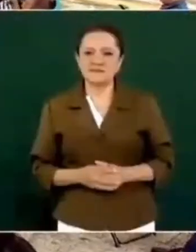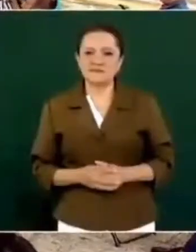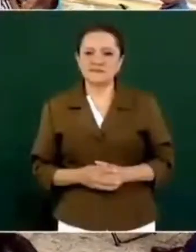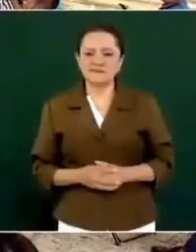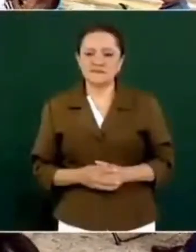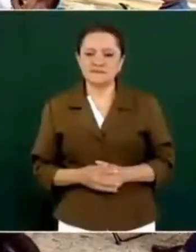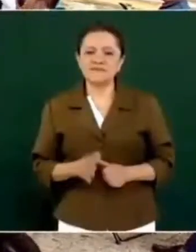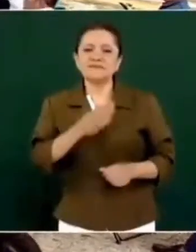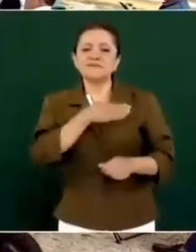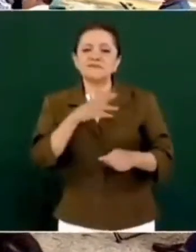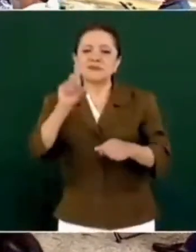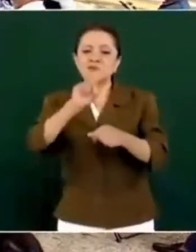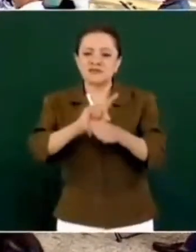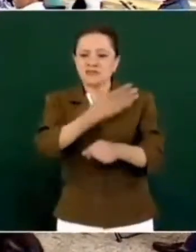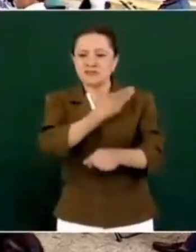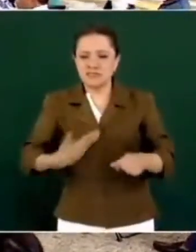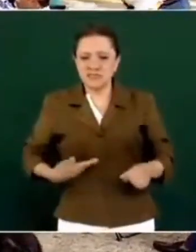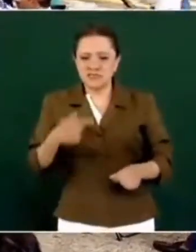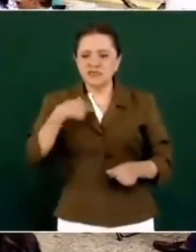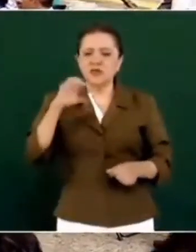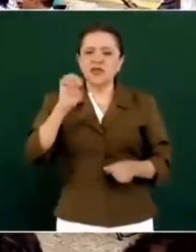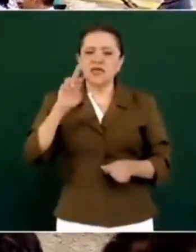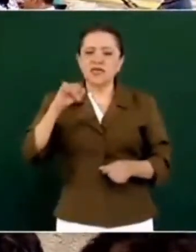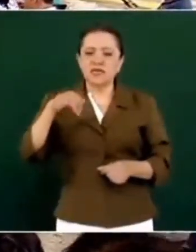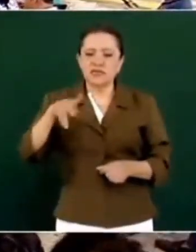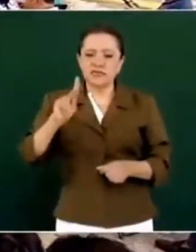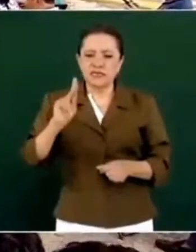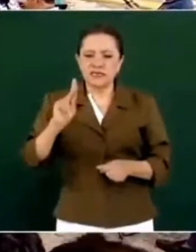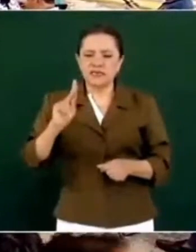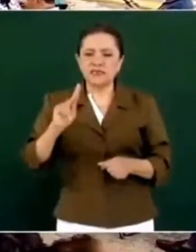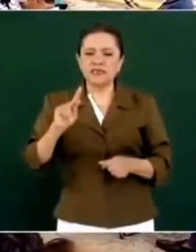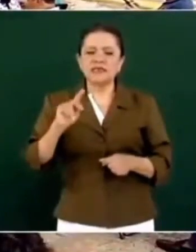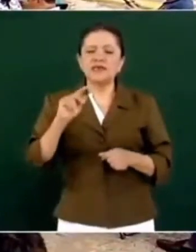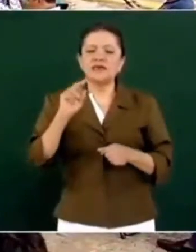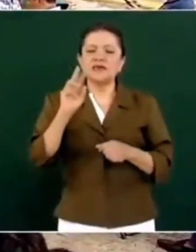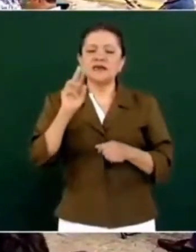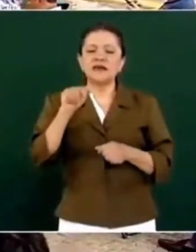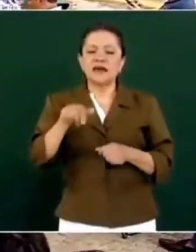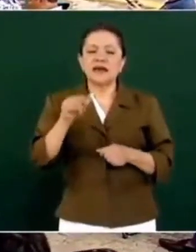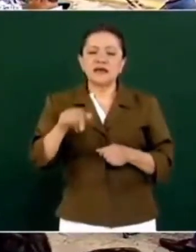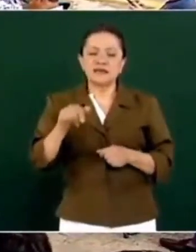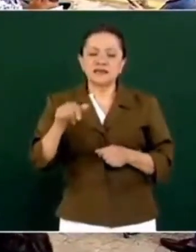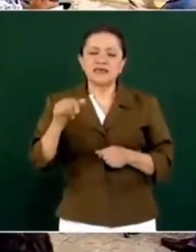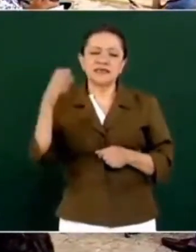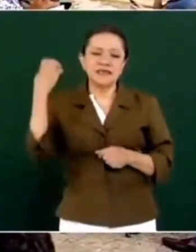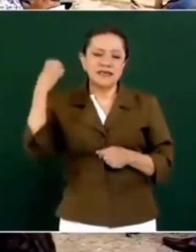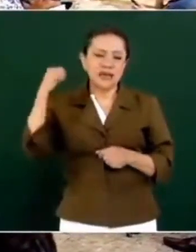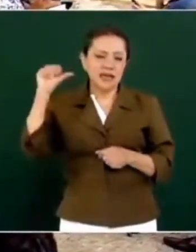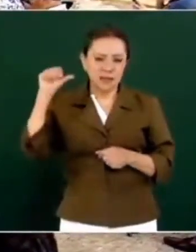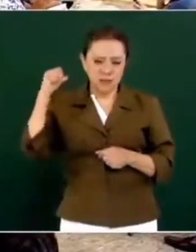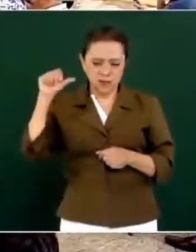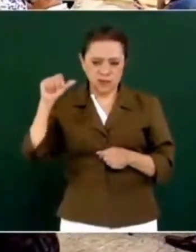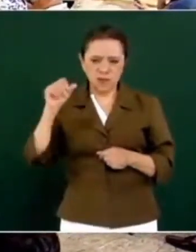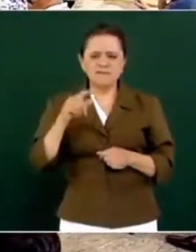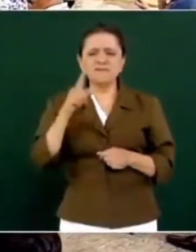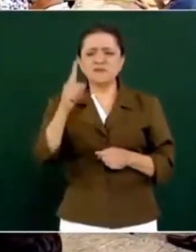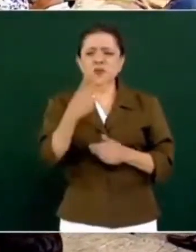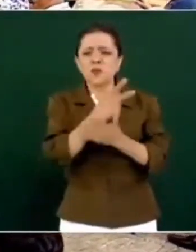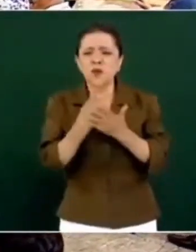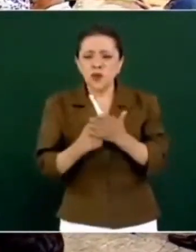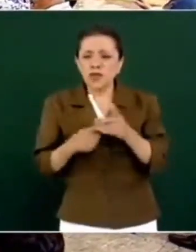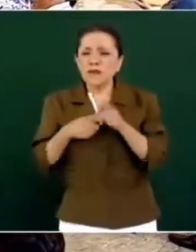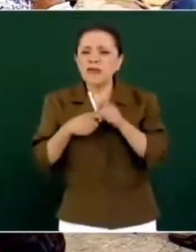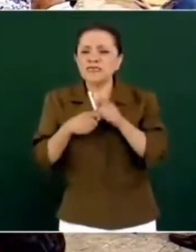Hola, presidente Erick Robles de MBS Noticias Acapulco y veo televisión. Presidente, hay un problema que sigue, que sigue constante,